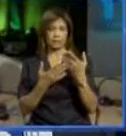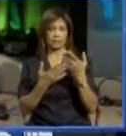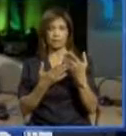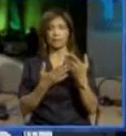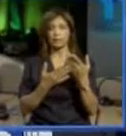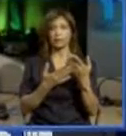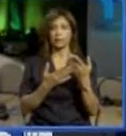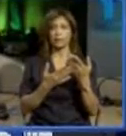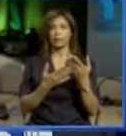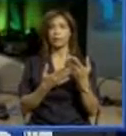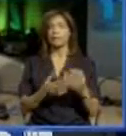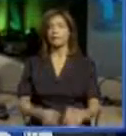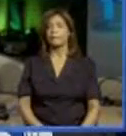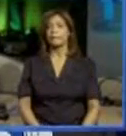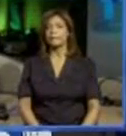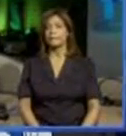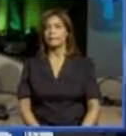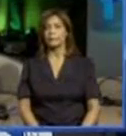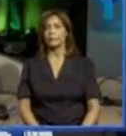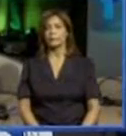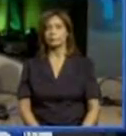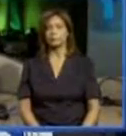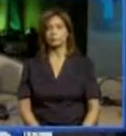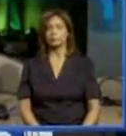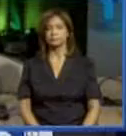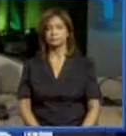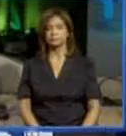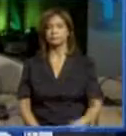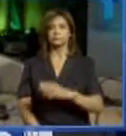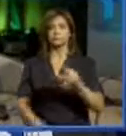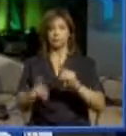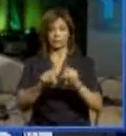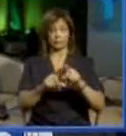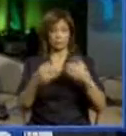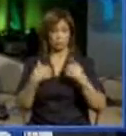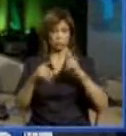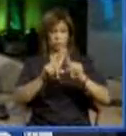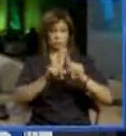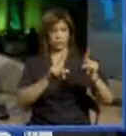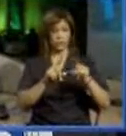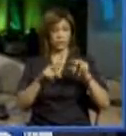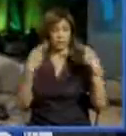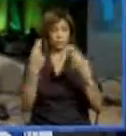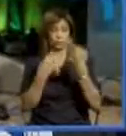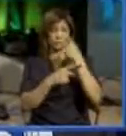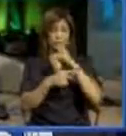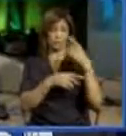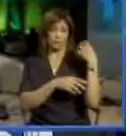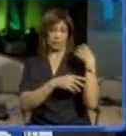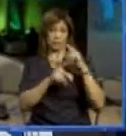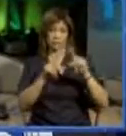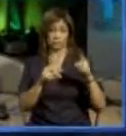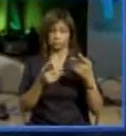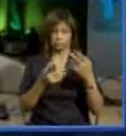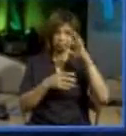reuniones con las autoridades y también hemos tenido diversas reuniones con las autoridades de la República